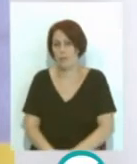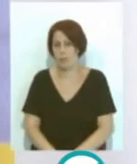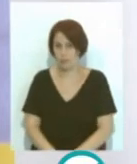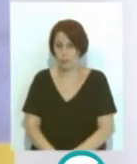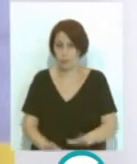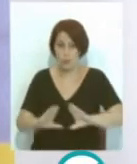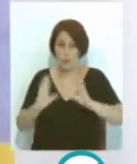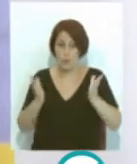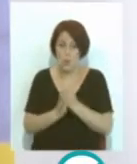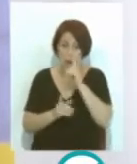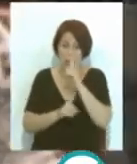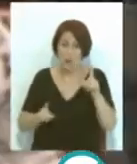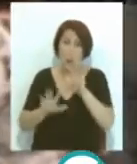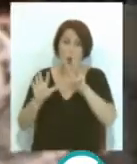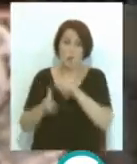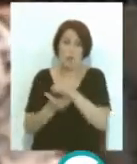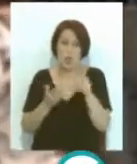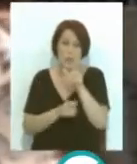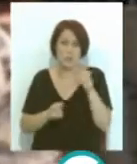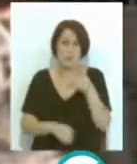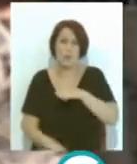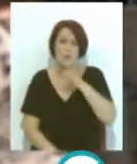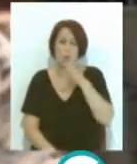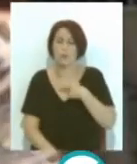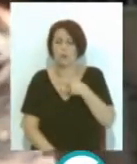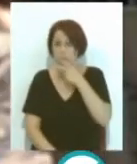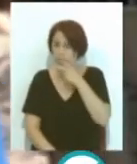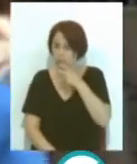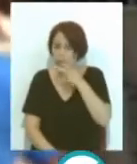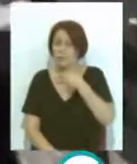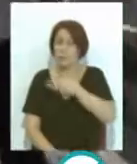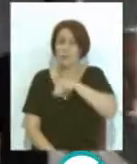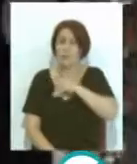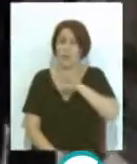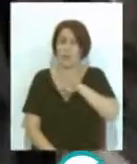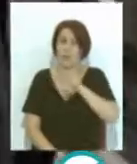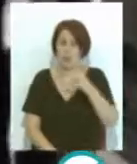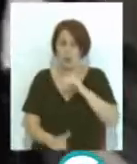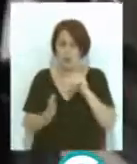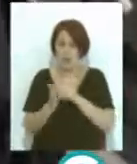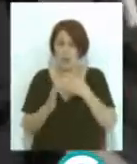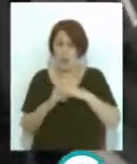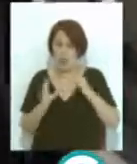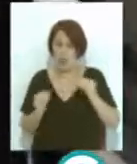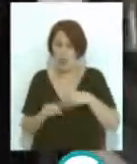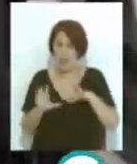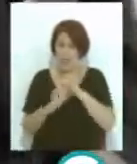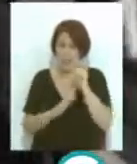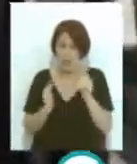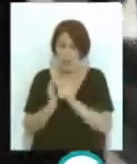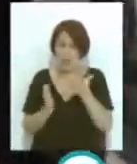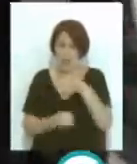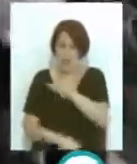En el mundo mueren al año ocho millones de personas por el tabaco. En España, 52.000 y en Andalucía, 10.000.